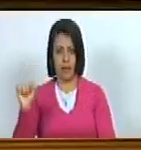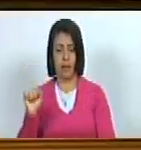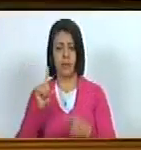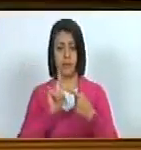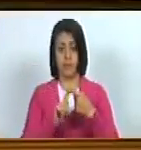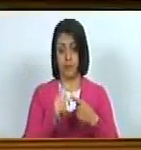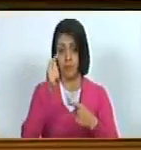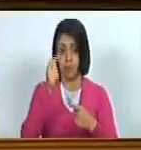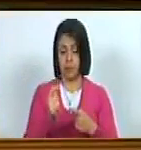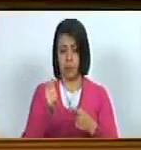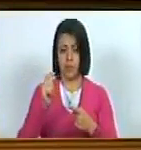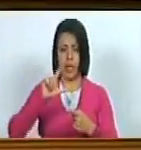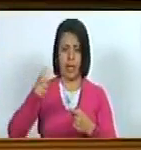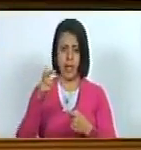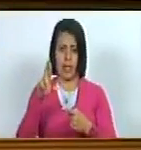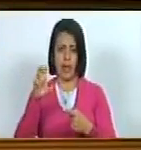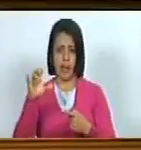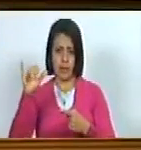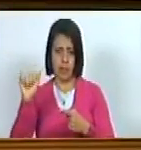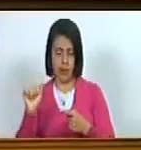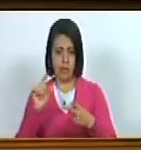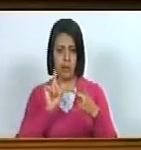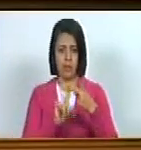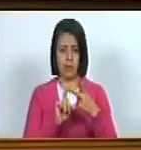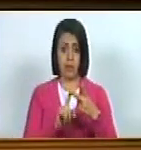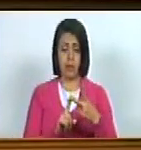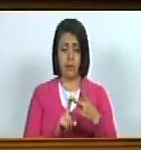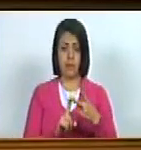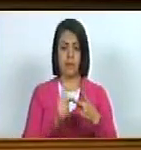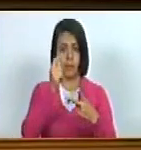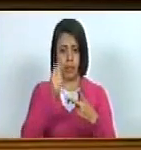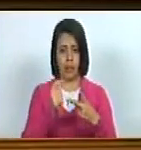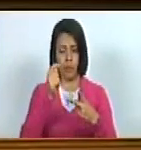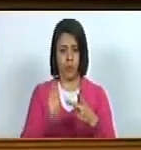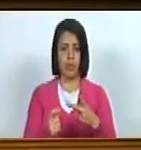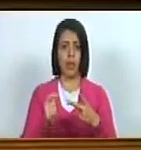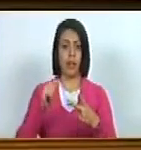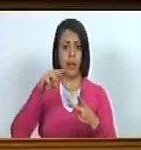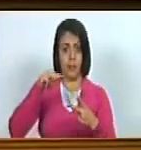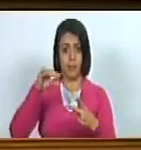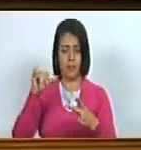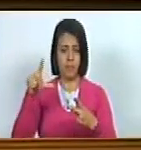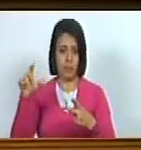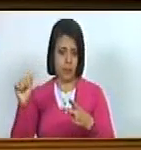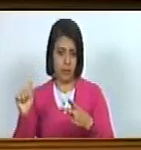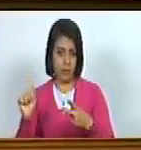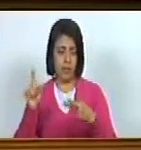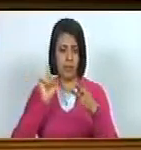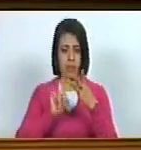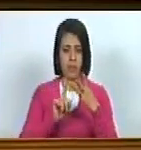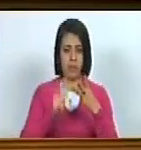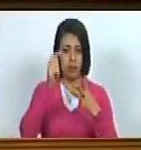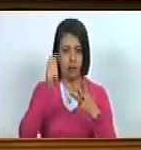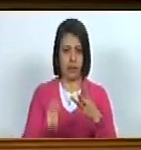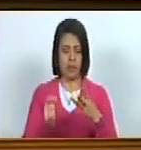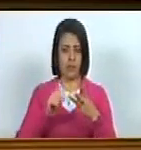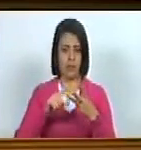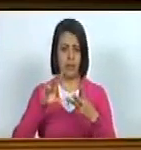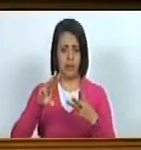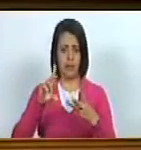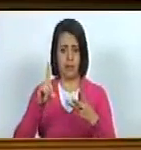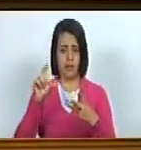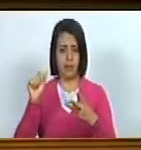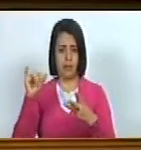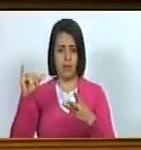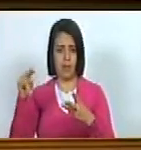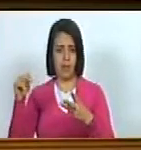la diputada Grecia Colmenares la diputada Niloa Delgado la diputada Dayana